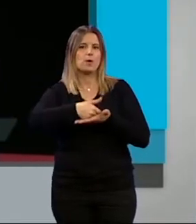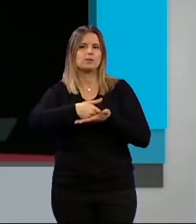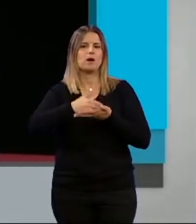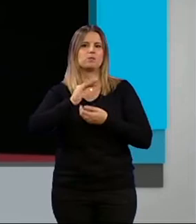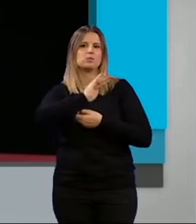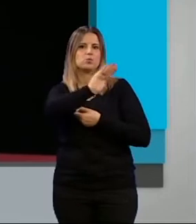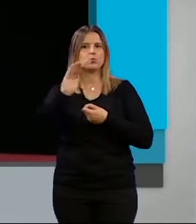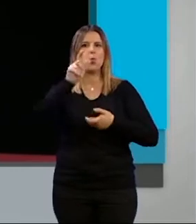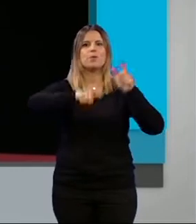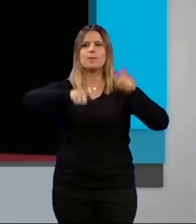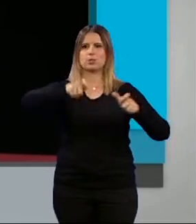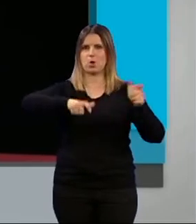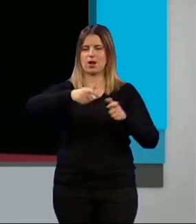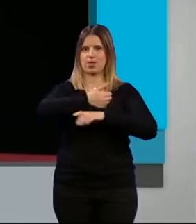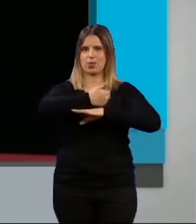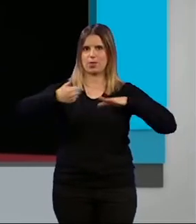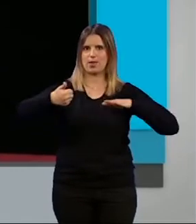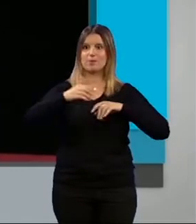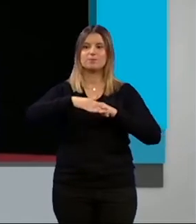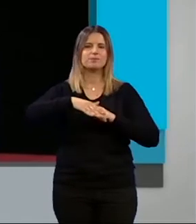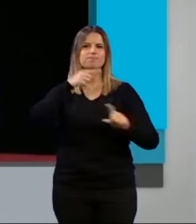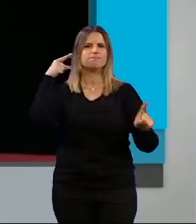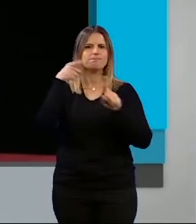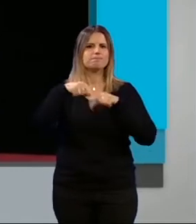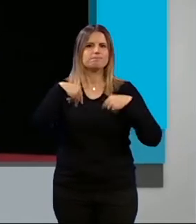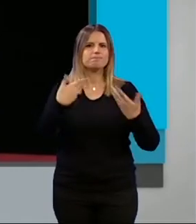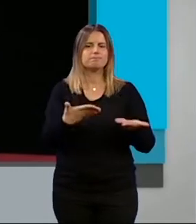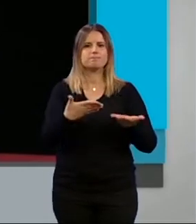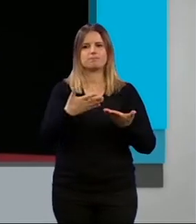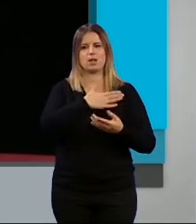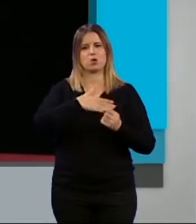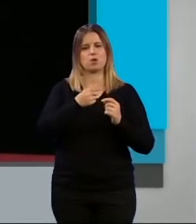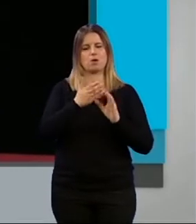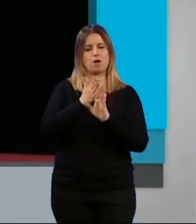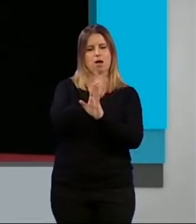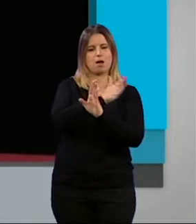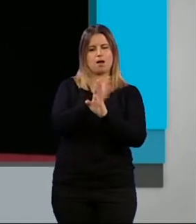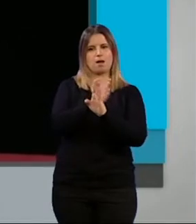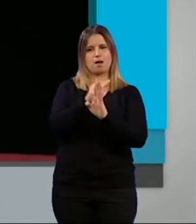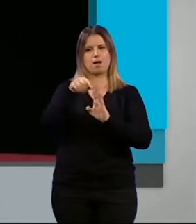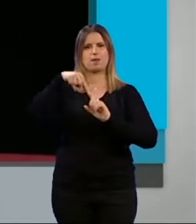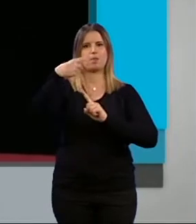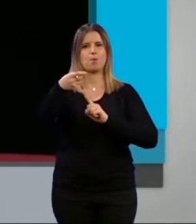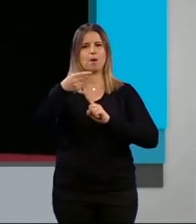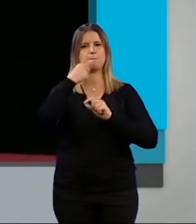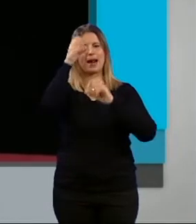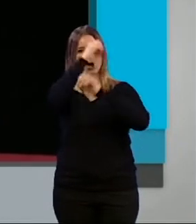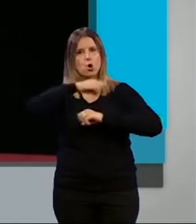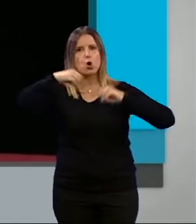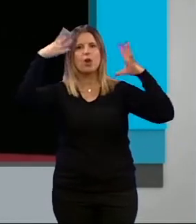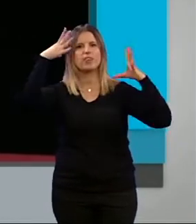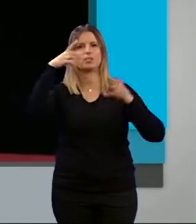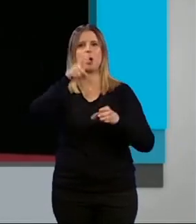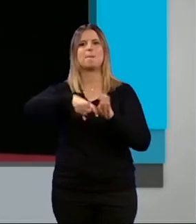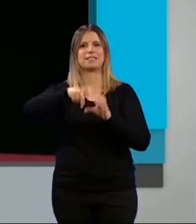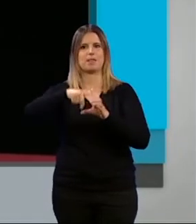ciudadanos. Desde luego la intención que tenemos es marcar un antes y un después lo que es el concepto de la participación de los